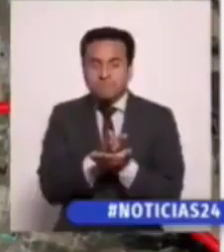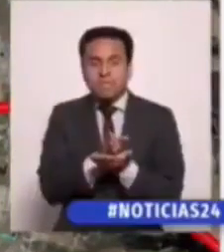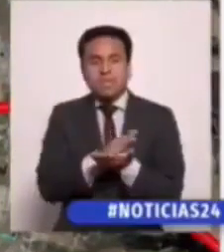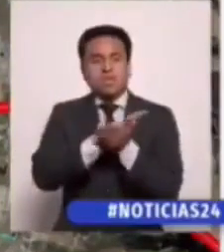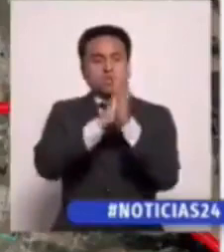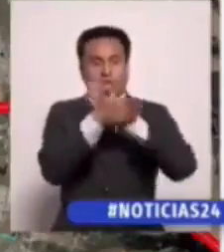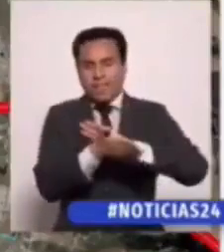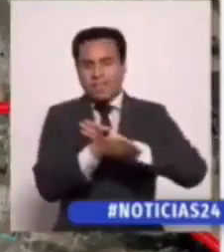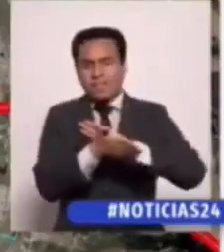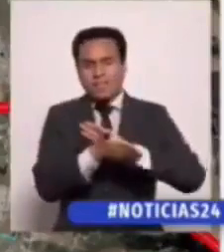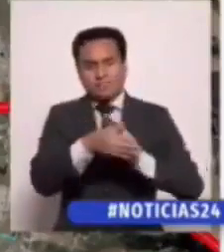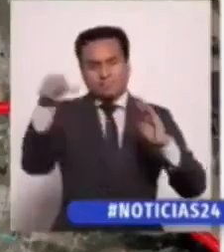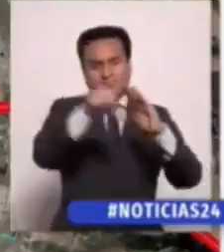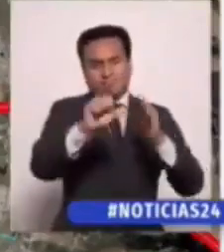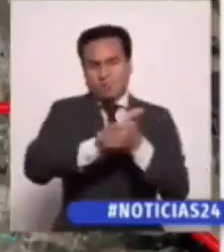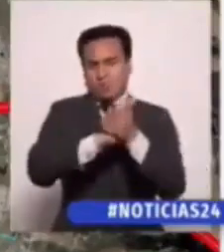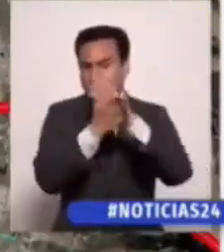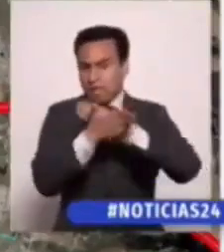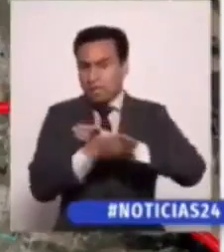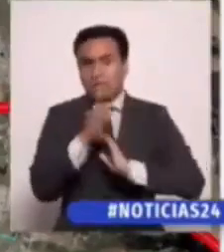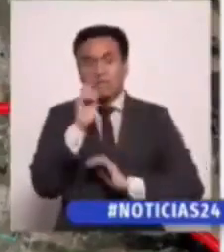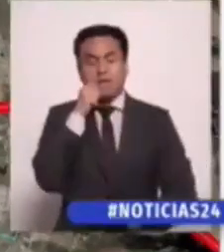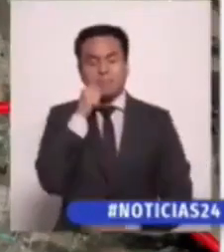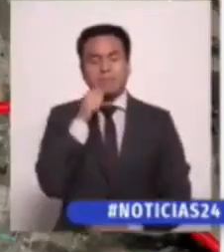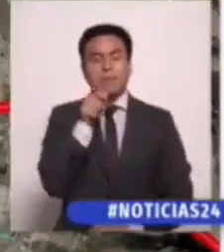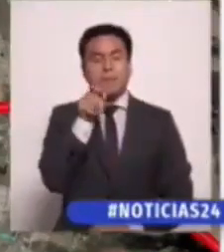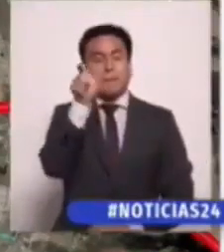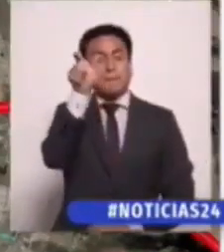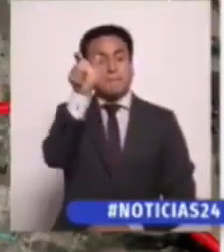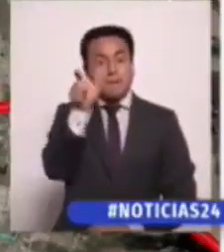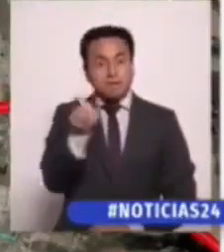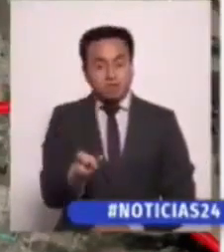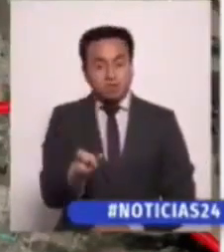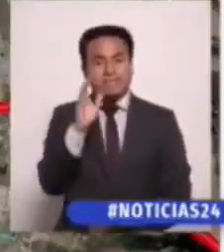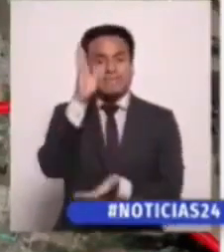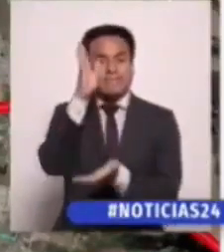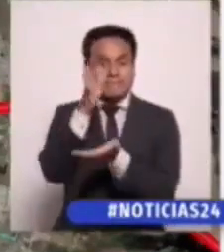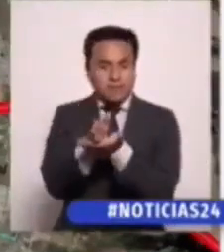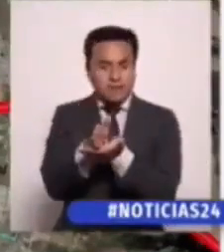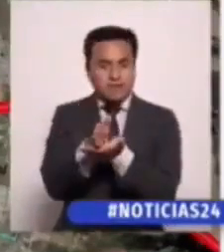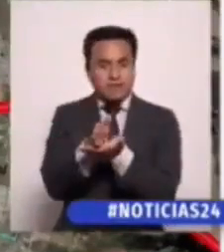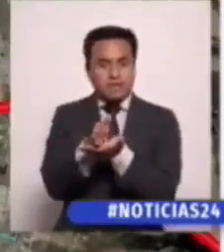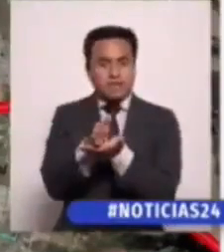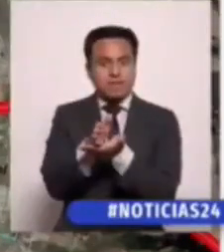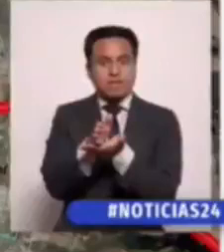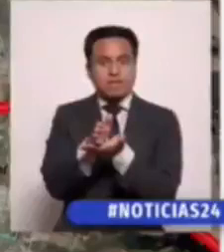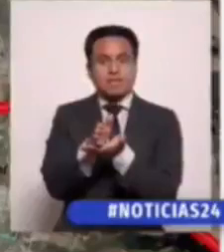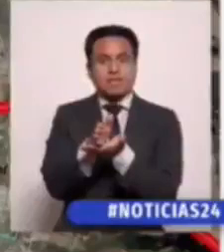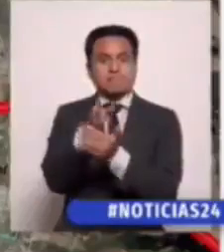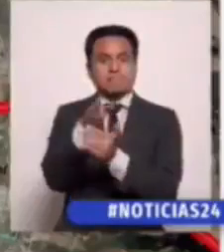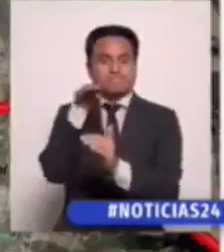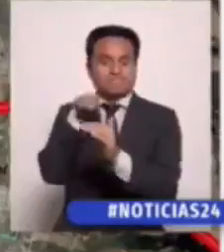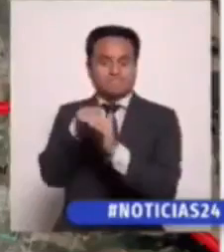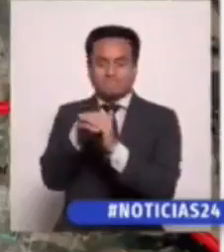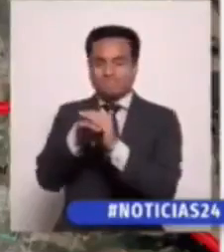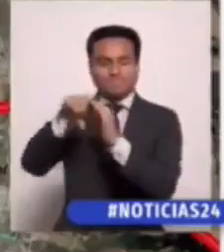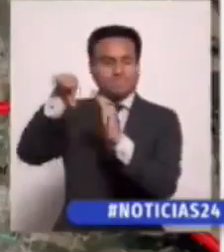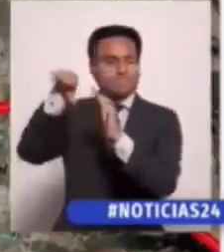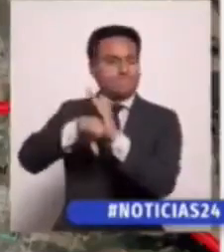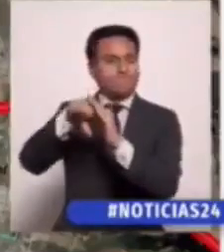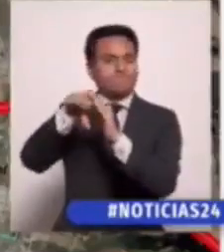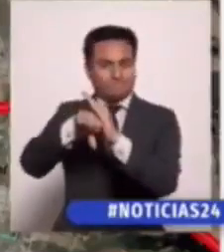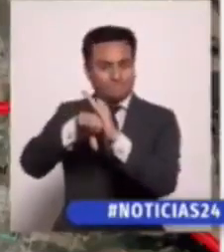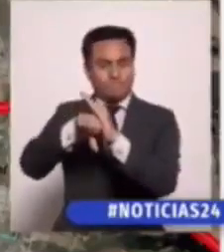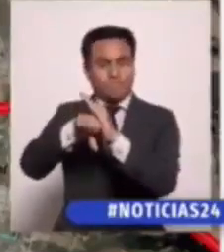total. Esto quiere decir, las personas deberán guardarse en su domicilio